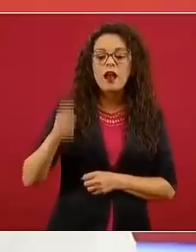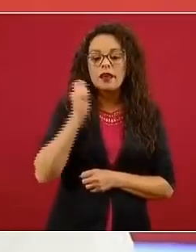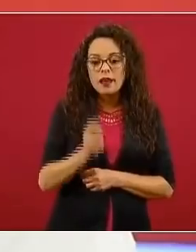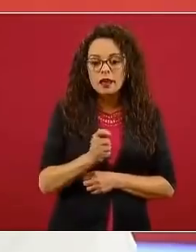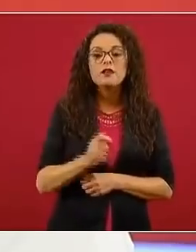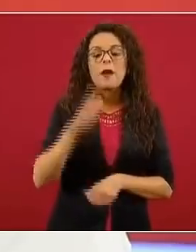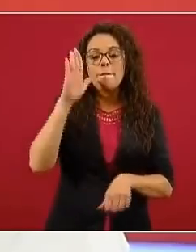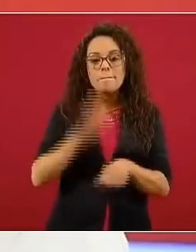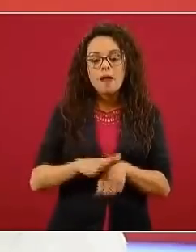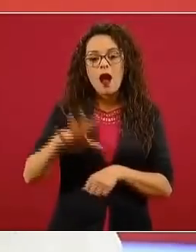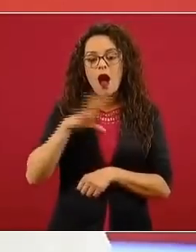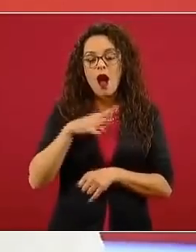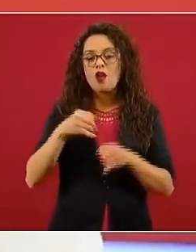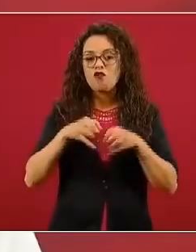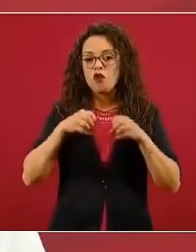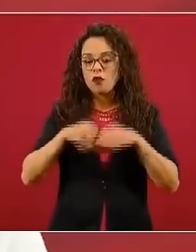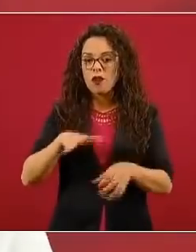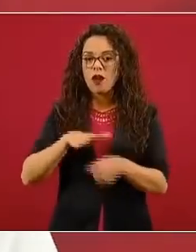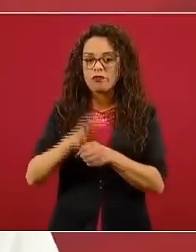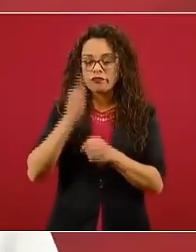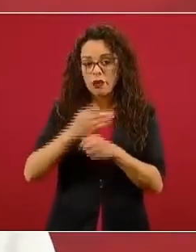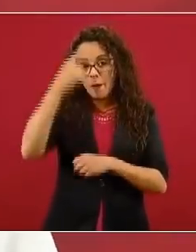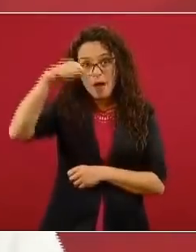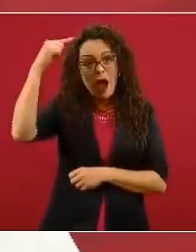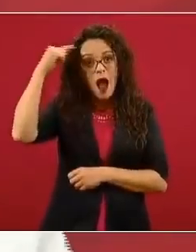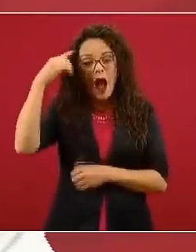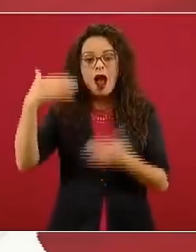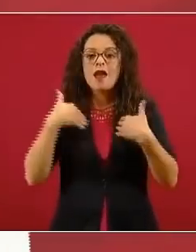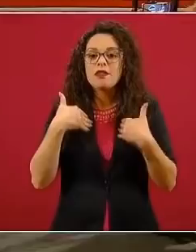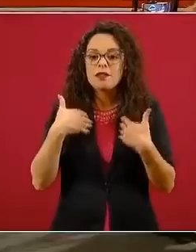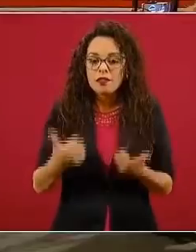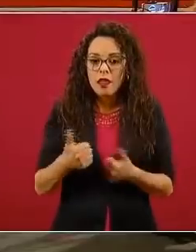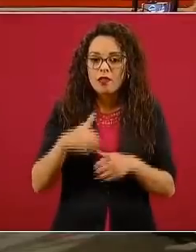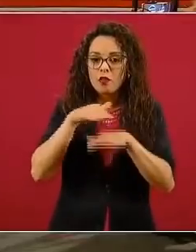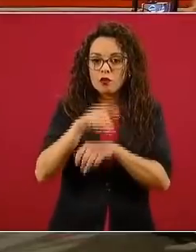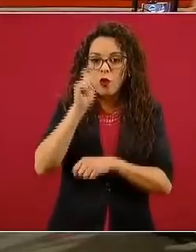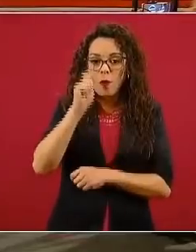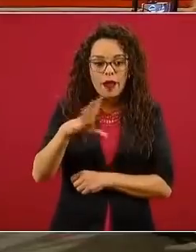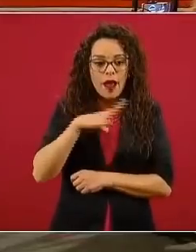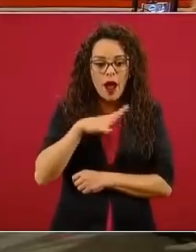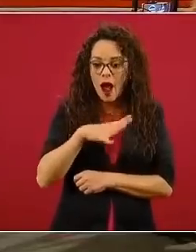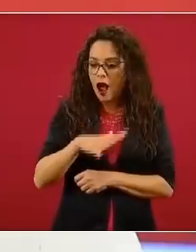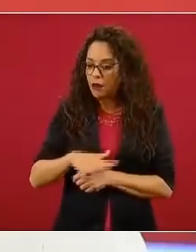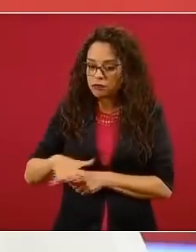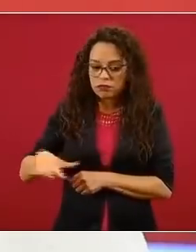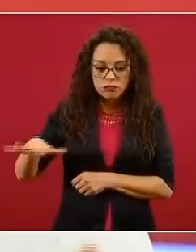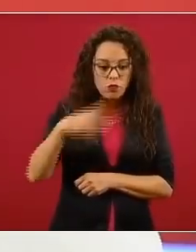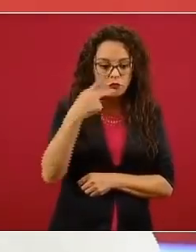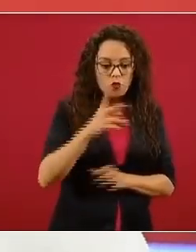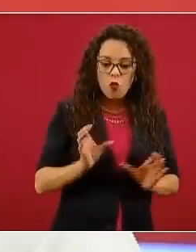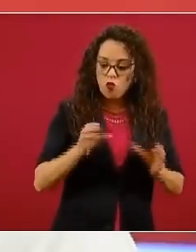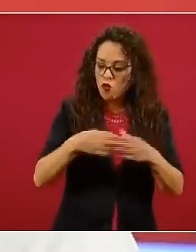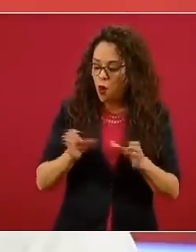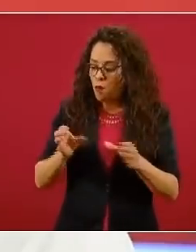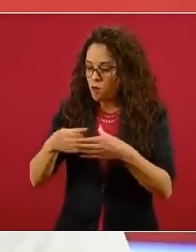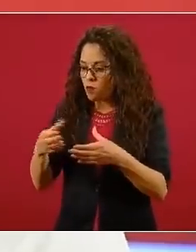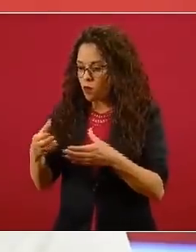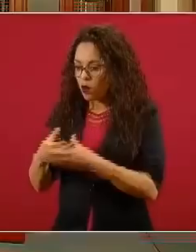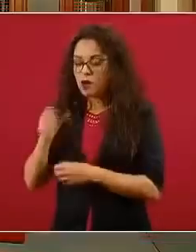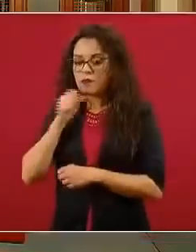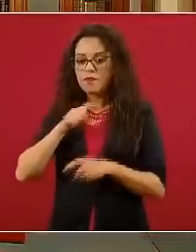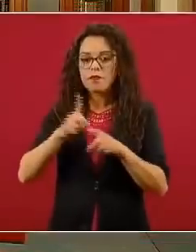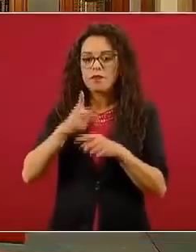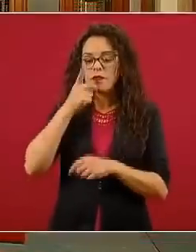tenga un juicio crítico sobre su existencia, sobre su entorno, sobre su comunidad, y como decía el doctor Barquera,